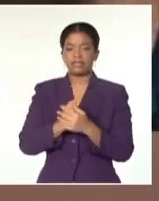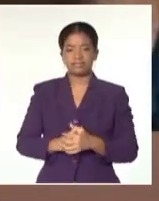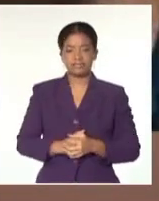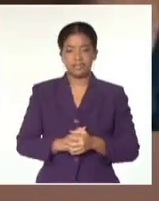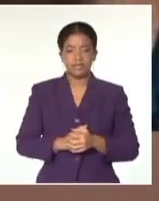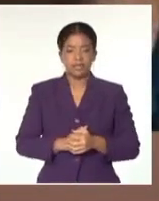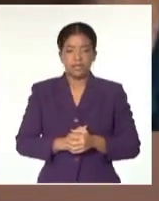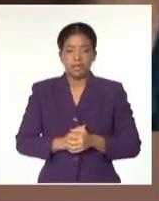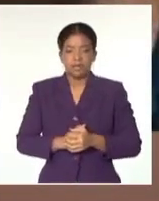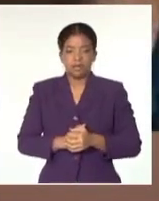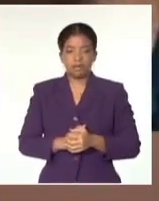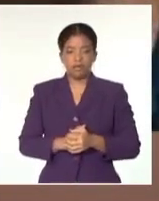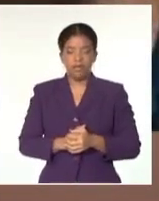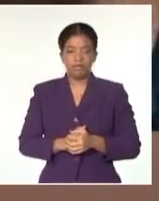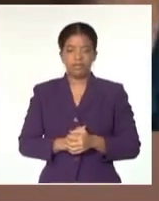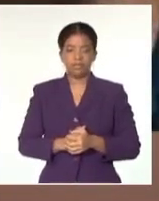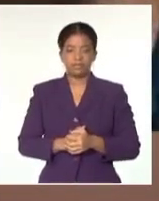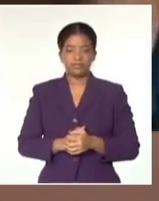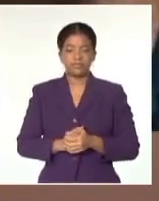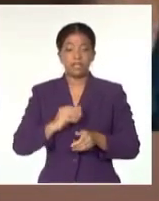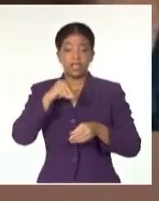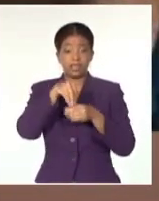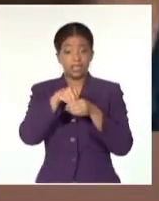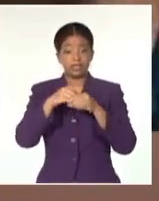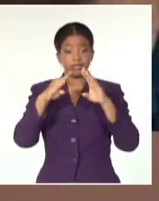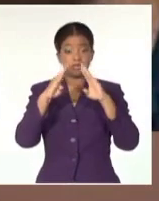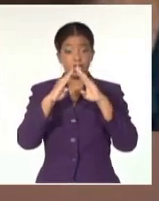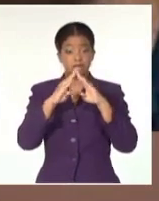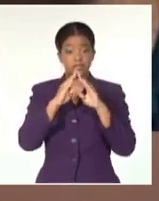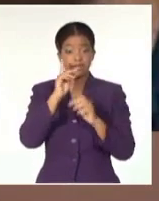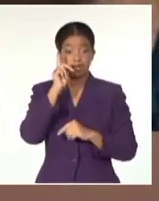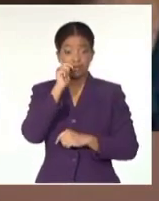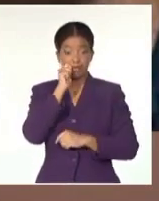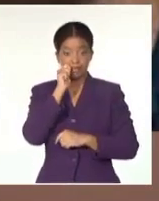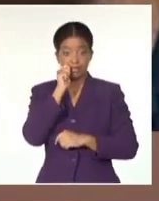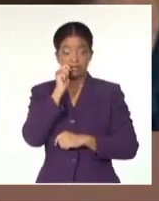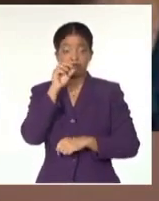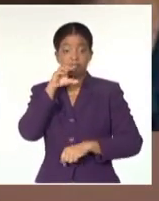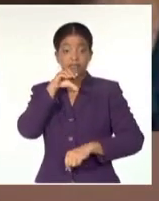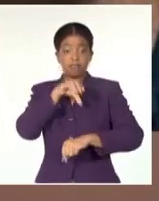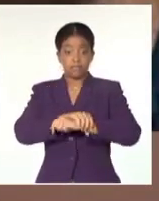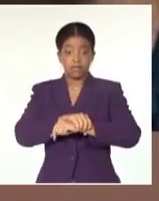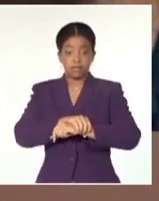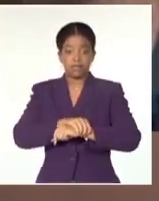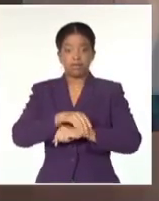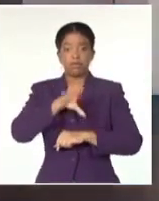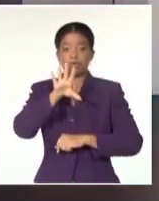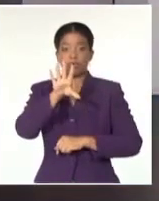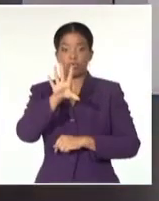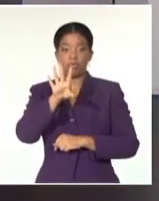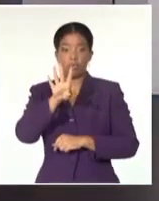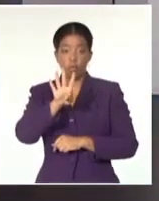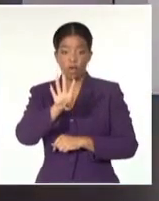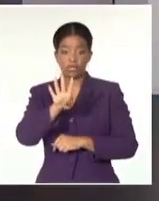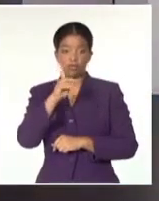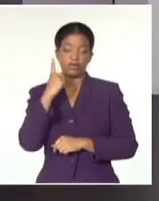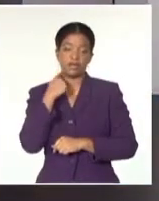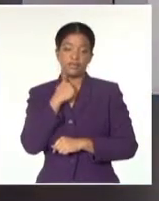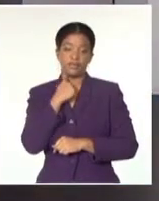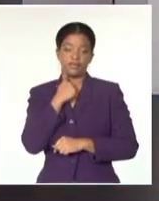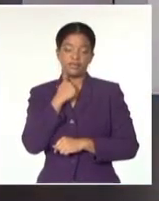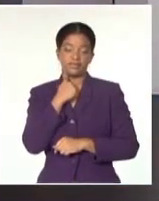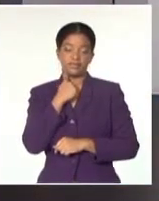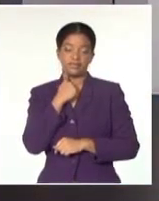un silenciador y un lanzagranadas. Los sentenciaron por esto a cuatro años de cárcel. Pasados tres